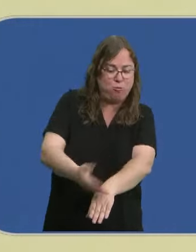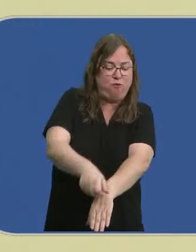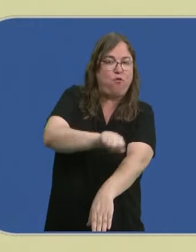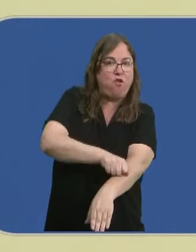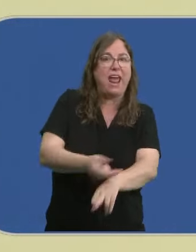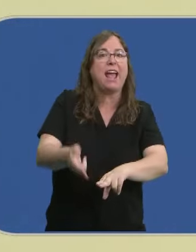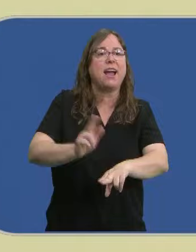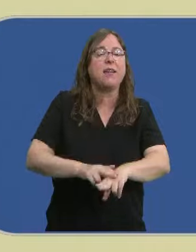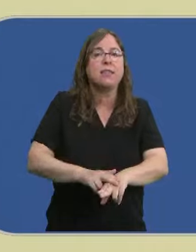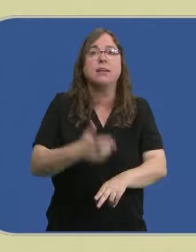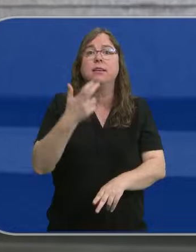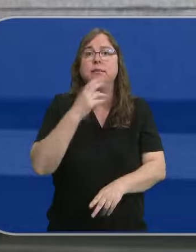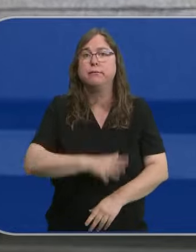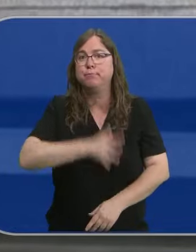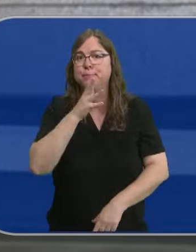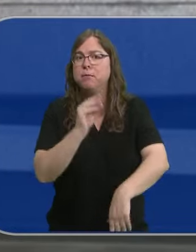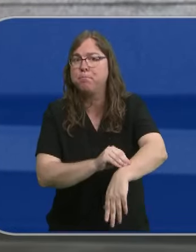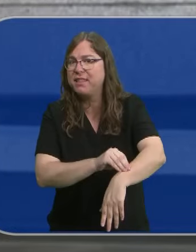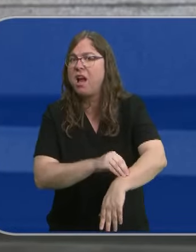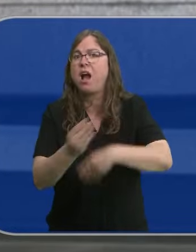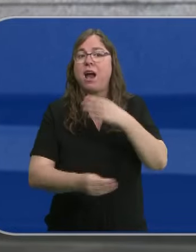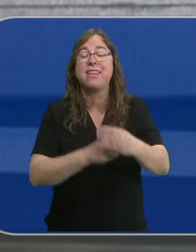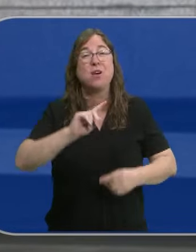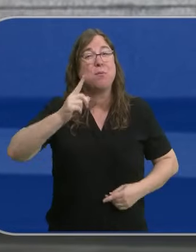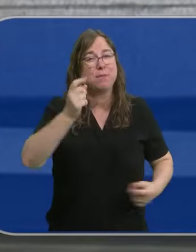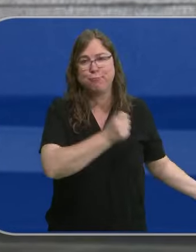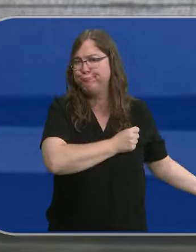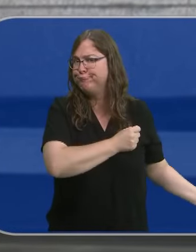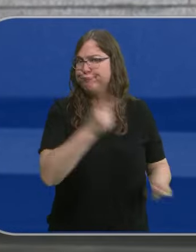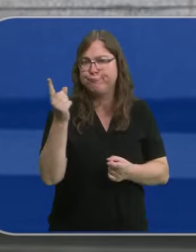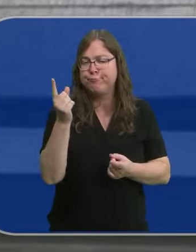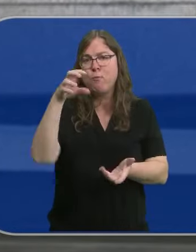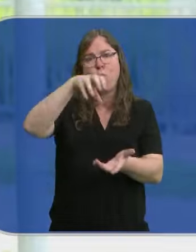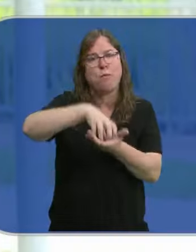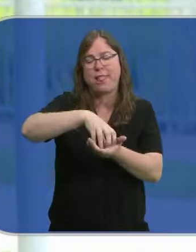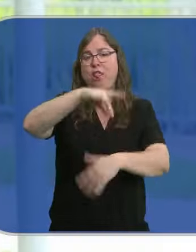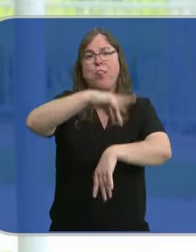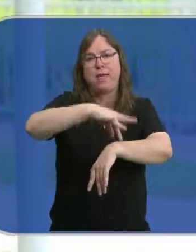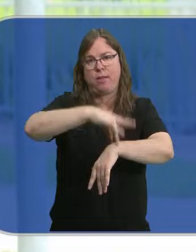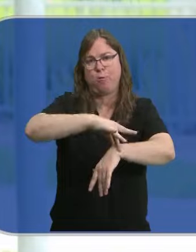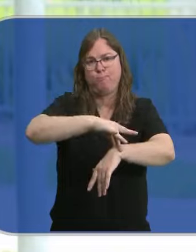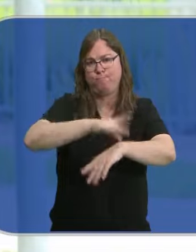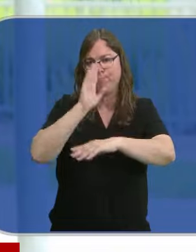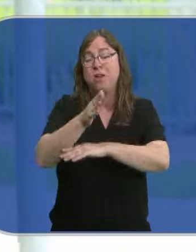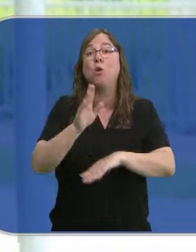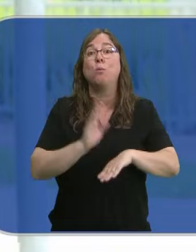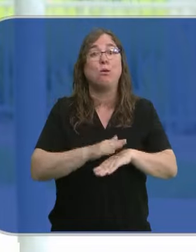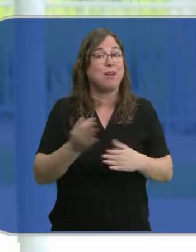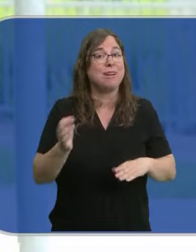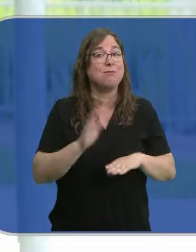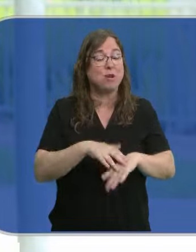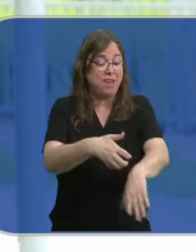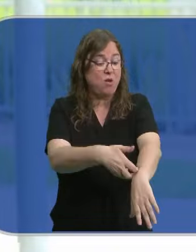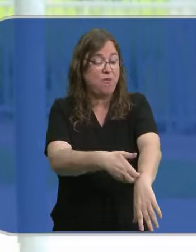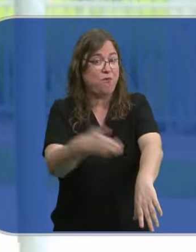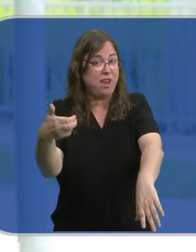¿Y qué debemos hacer si nos pica una garrapata? Pues lo primero acudir rápido a un centro de salud. ¿Por qué? Pues porque es bueno a la